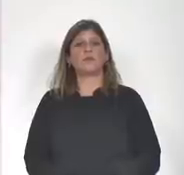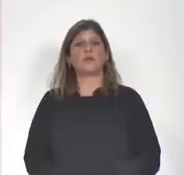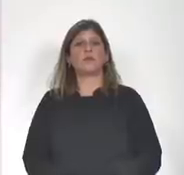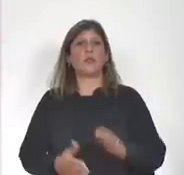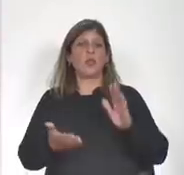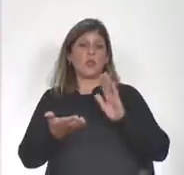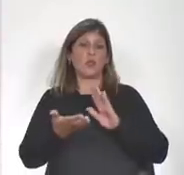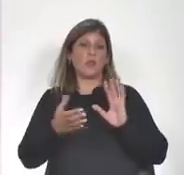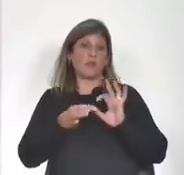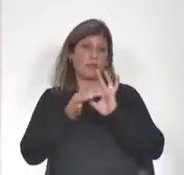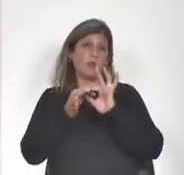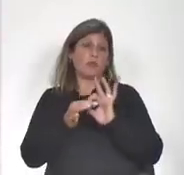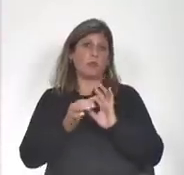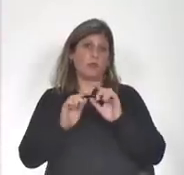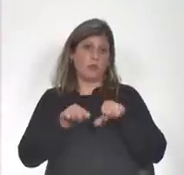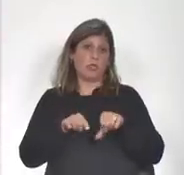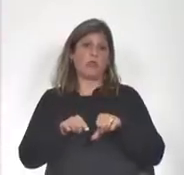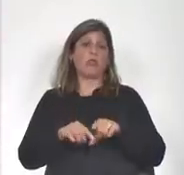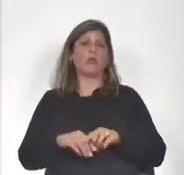relacionado con esto